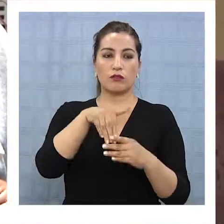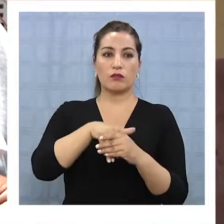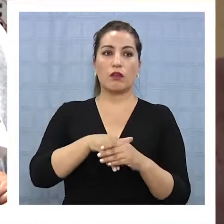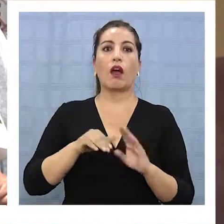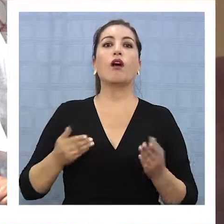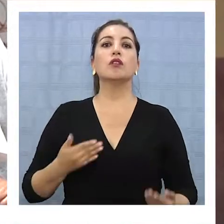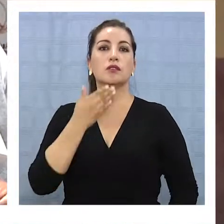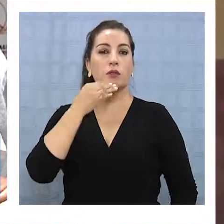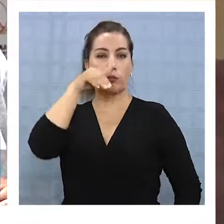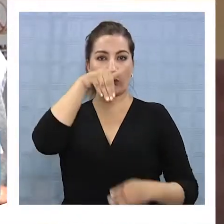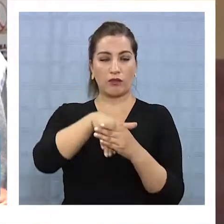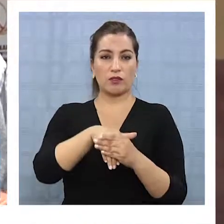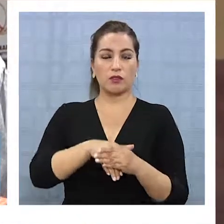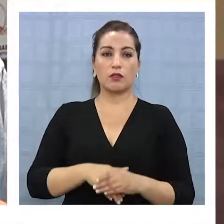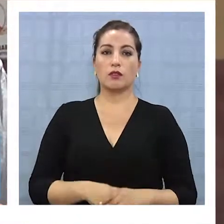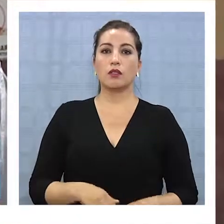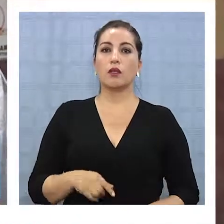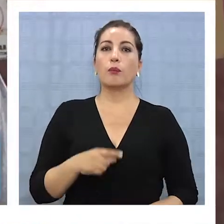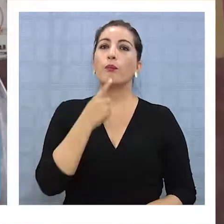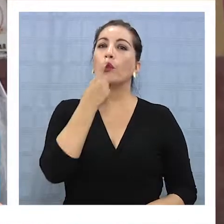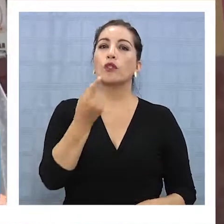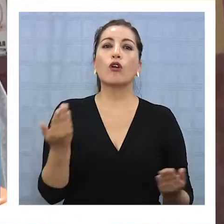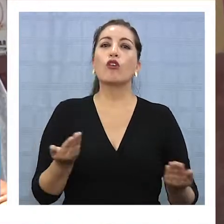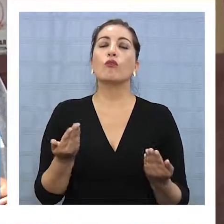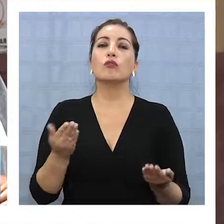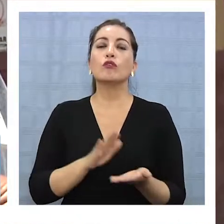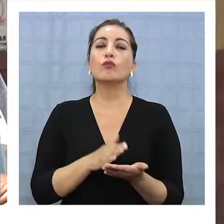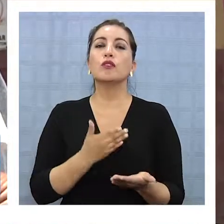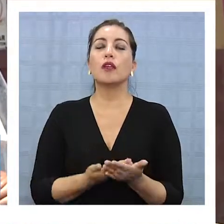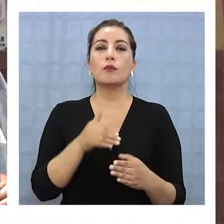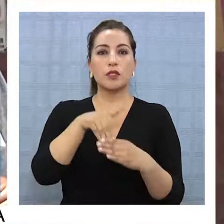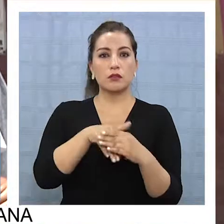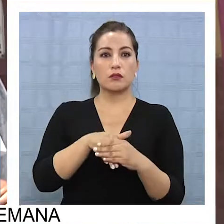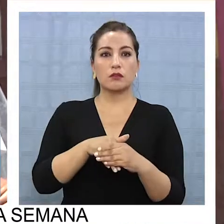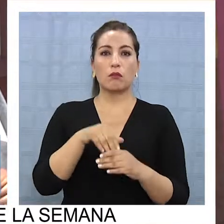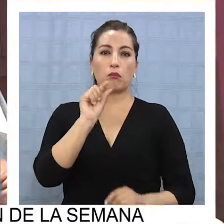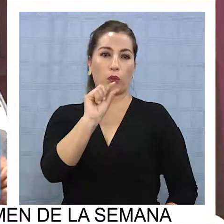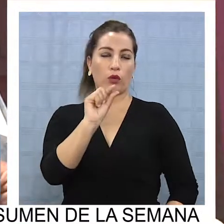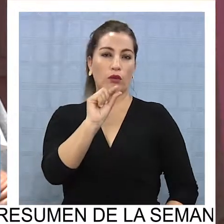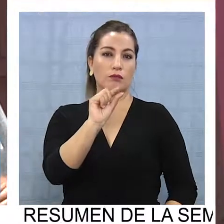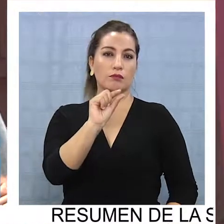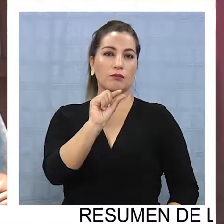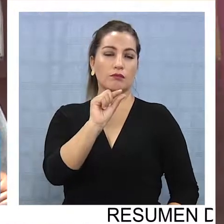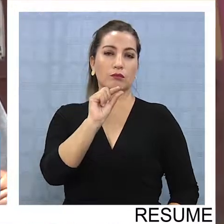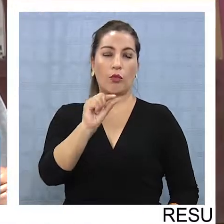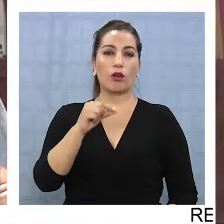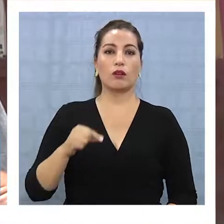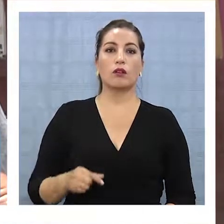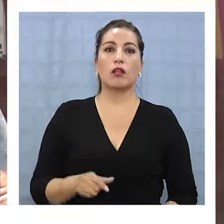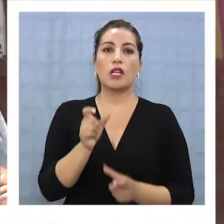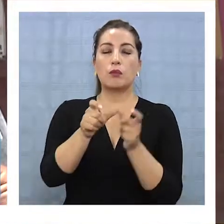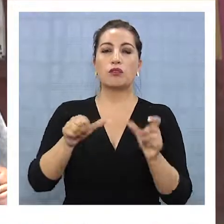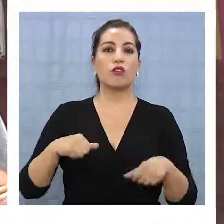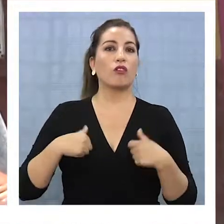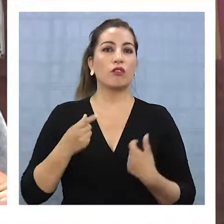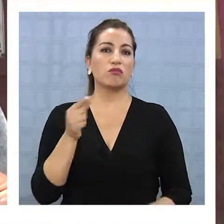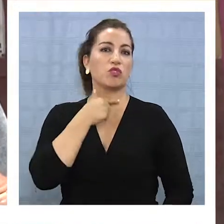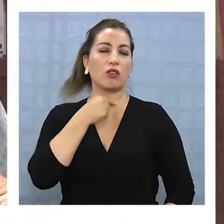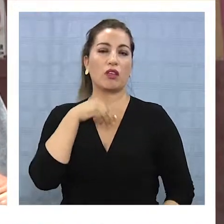Ahora también voy a votar. ¿Y cómo ve la participación ciudadana? Harto abogación, casi nada. Los jóvenes quieren votar,